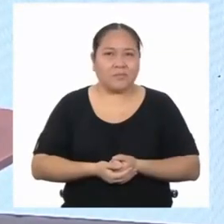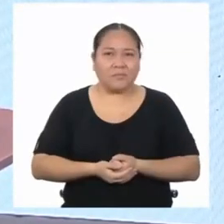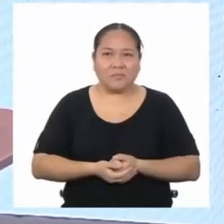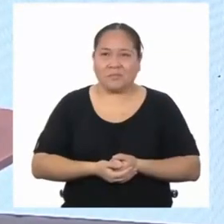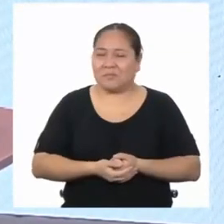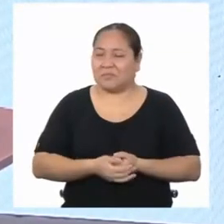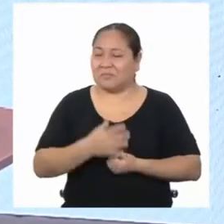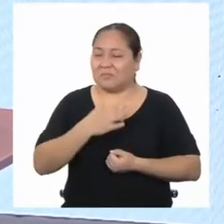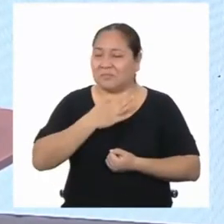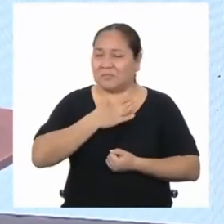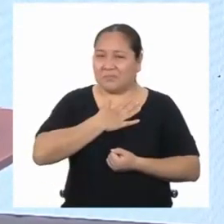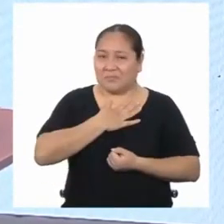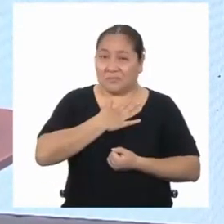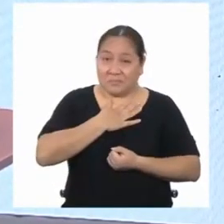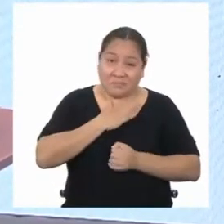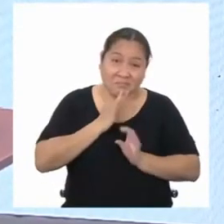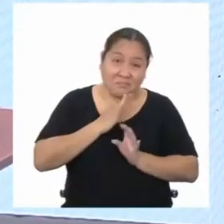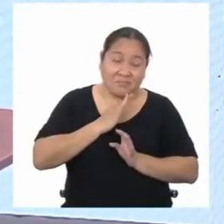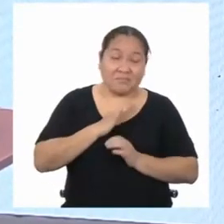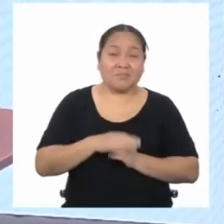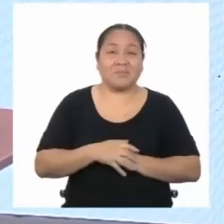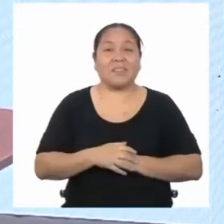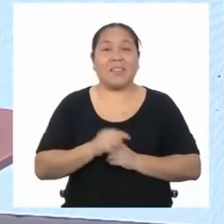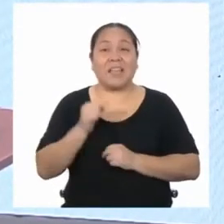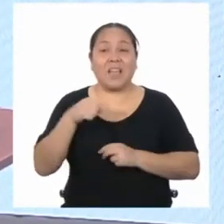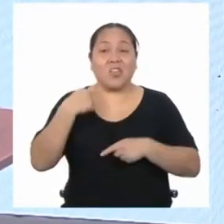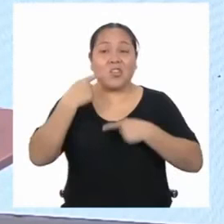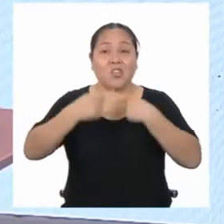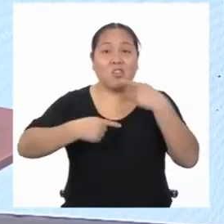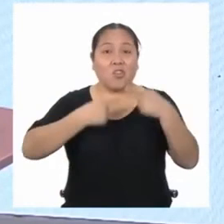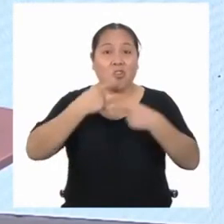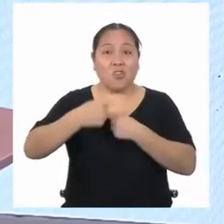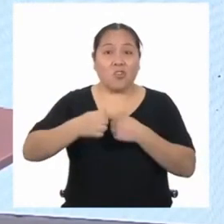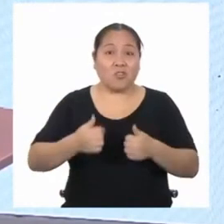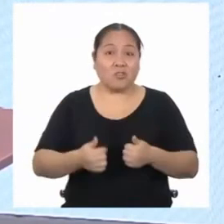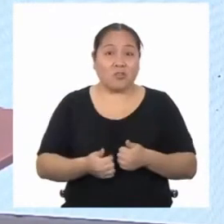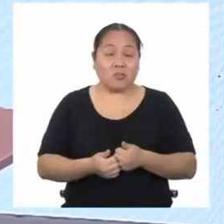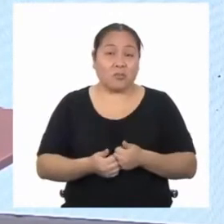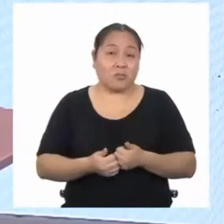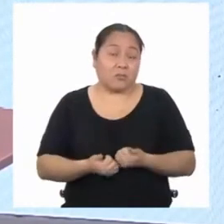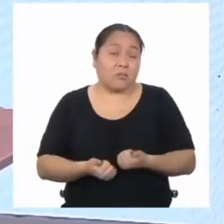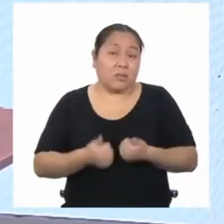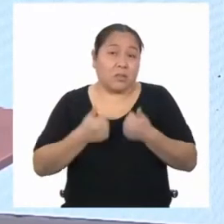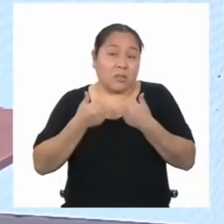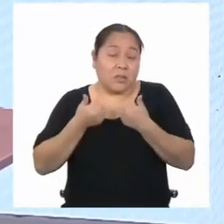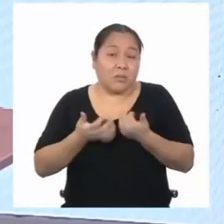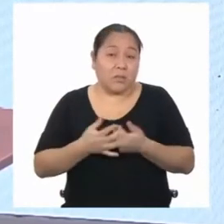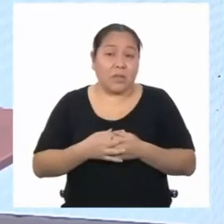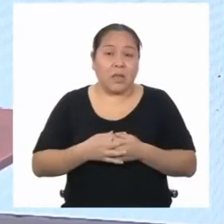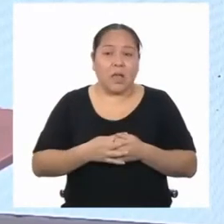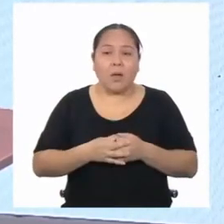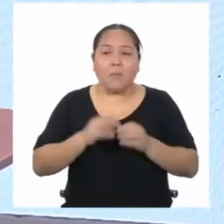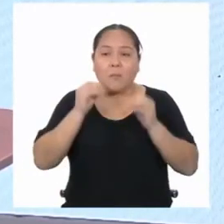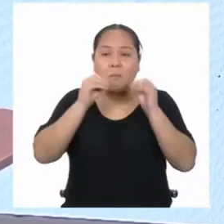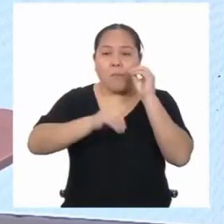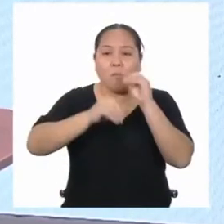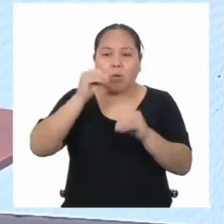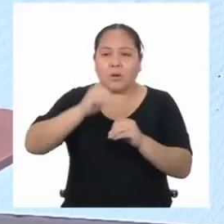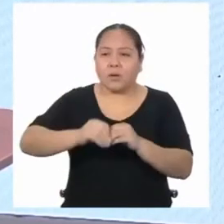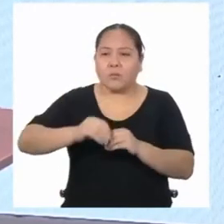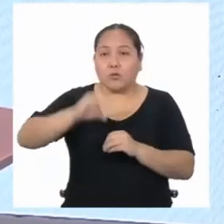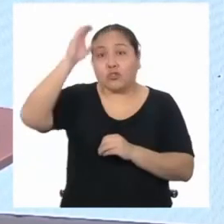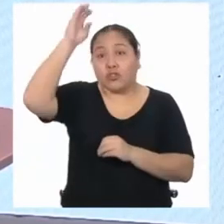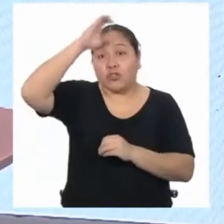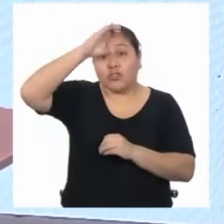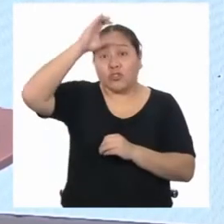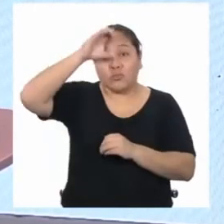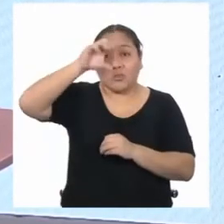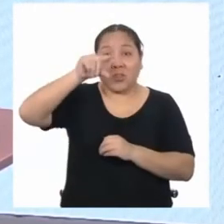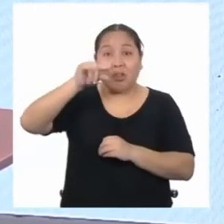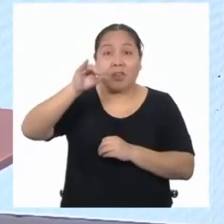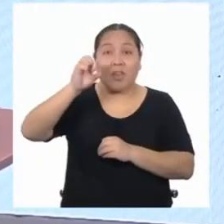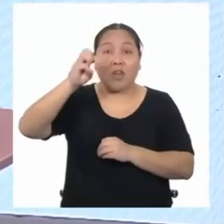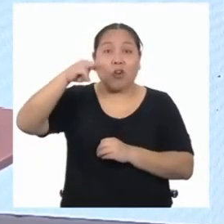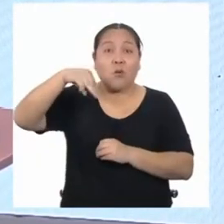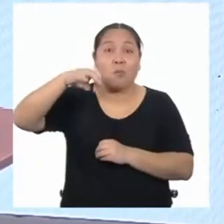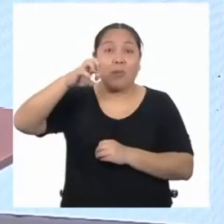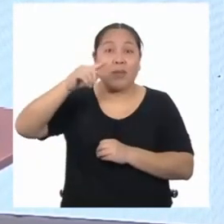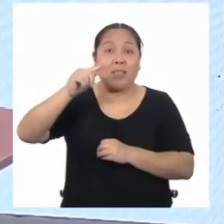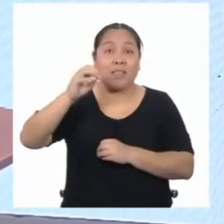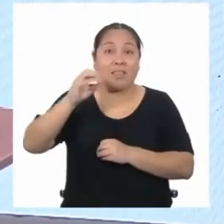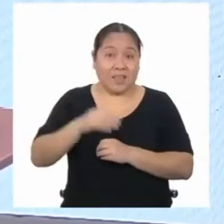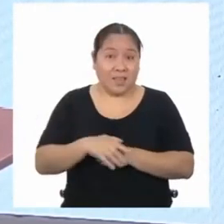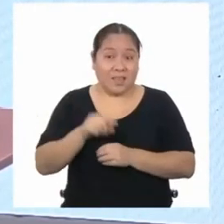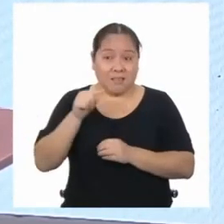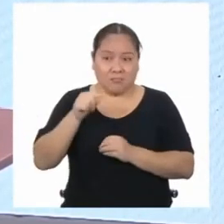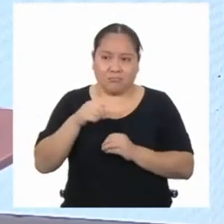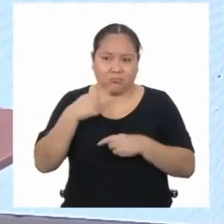Para mí, al menos, es que diariamente aplicamos nuestros conocimientos de geometría sin darnos cuenta. Y es que la geometría